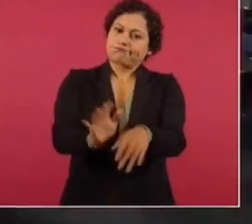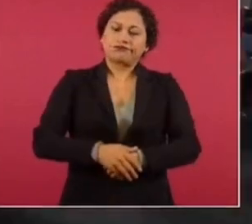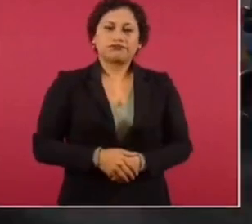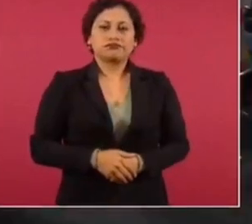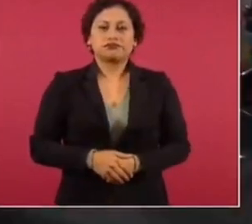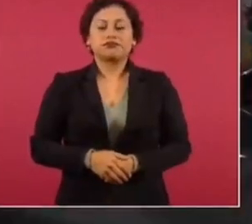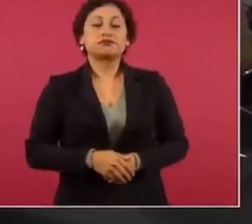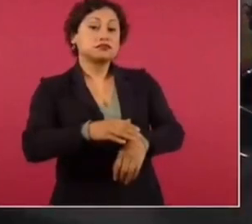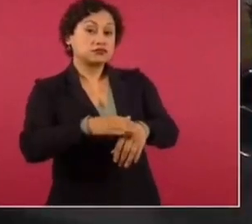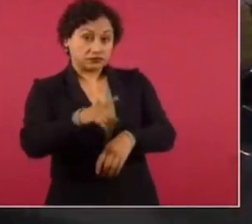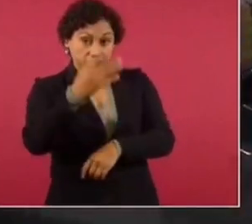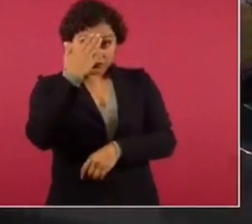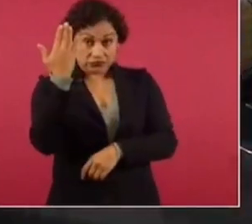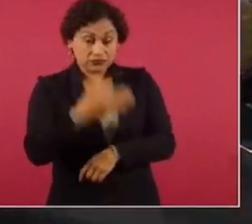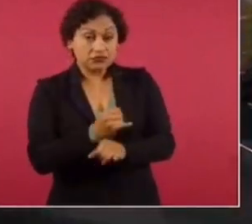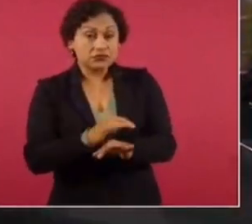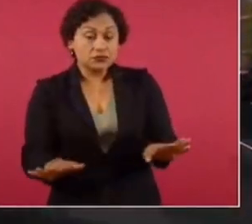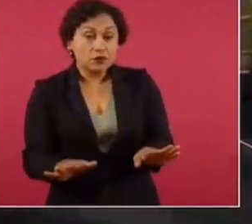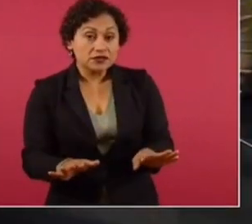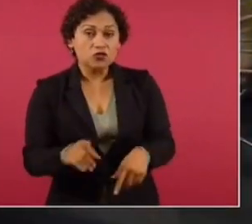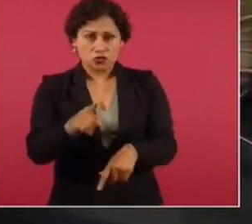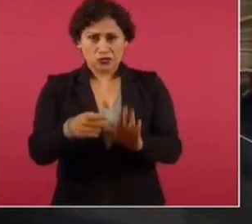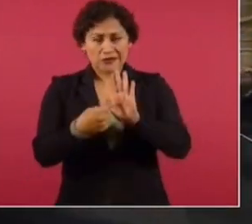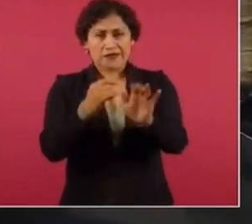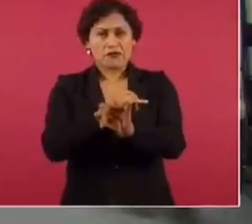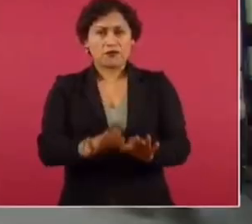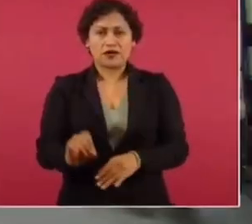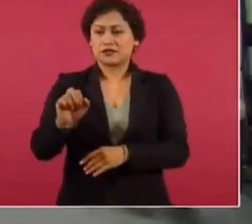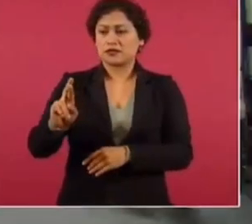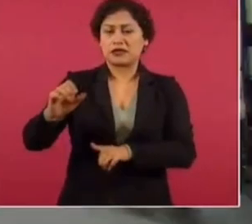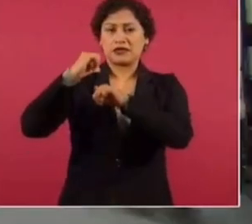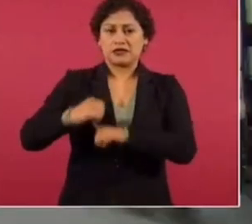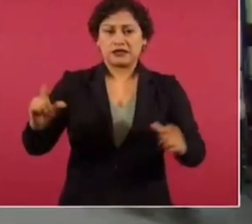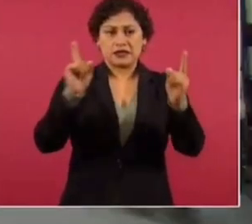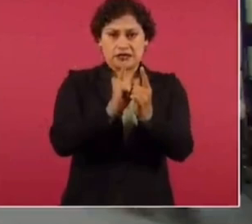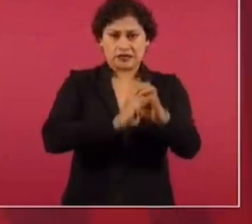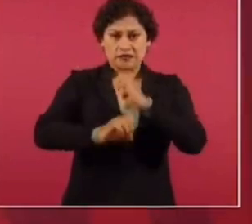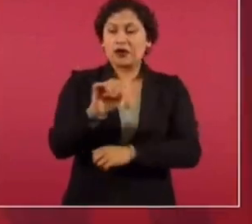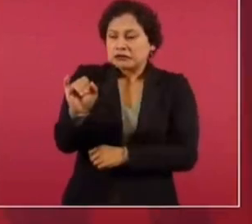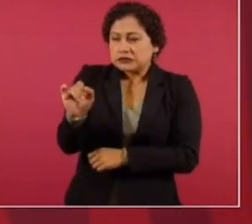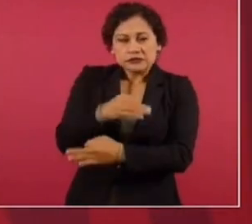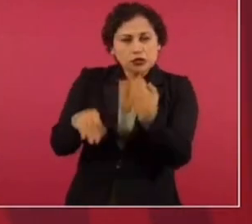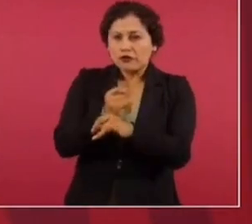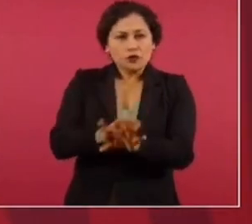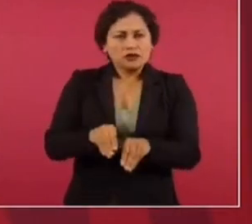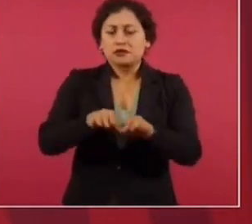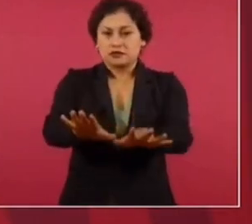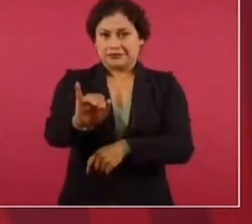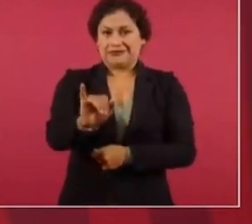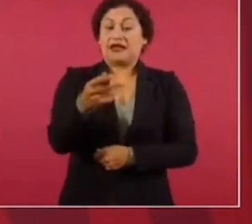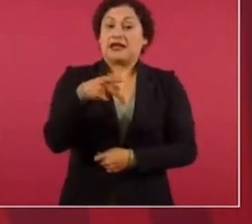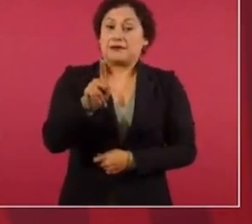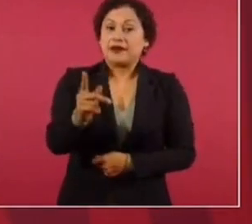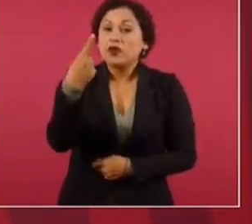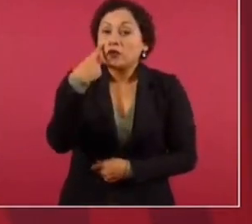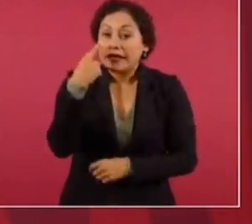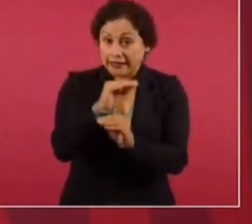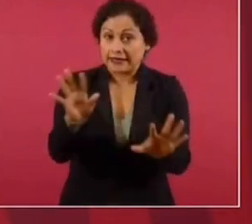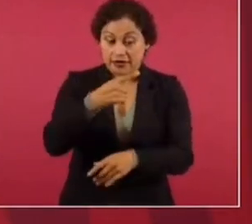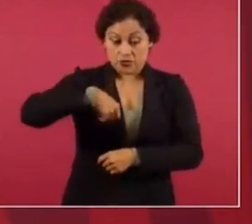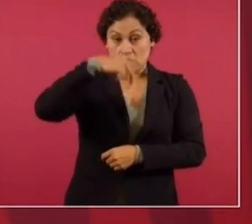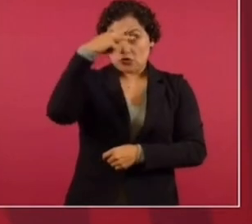¿Se dará a conocer la información del canciller? ¿Se va a dar a conocer la información que habló el canciller Marcelo con el sí, sí, toda la información. Pero nosotros no somos bélicos.